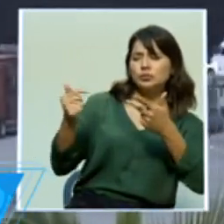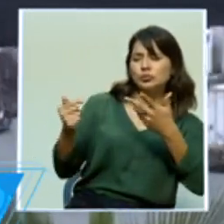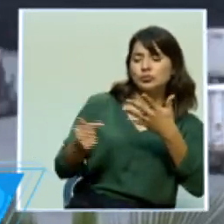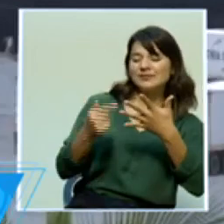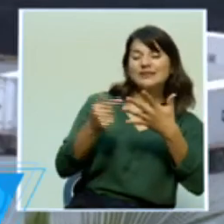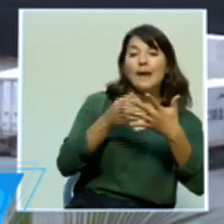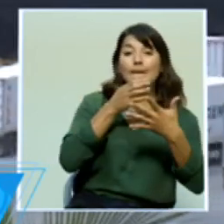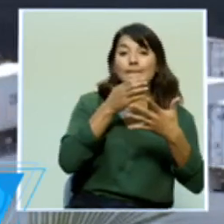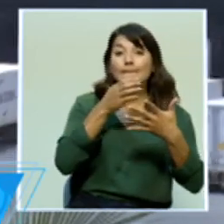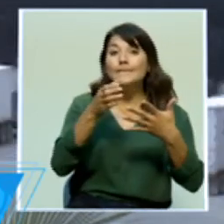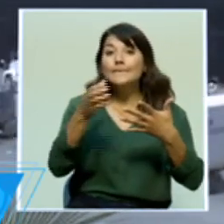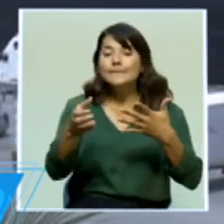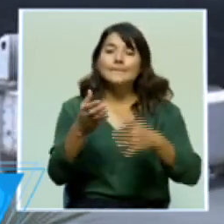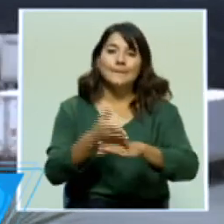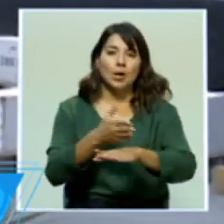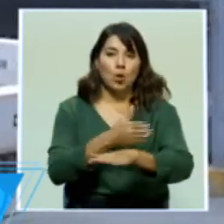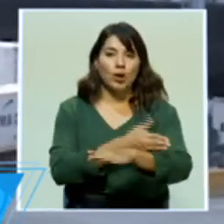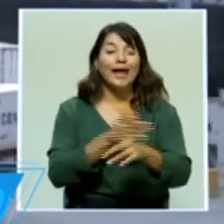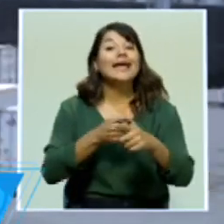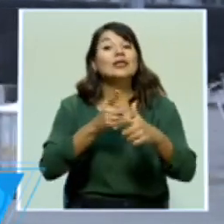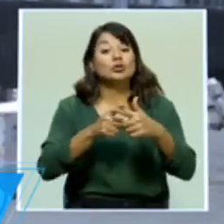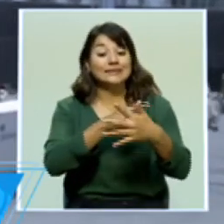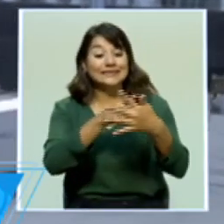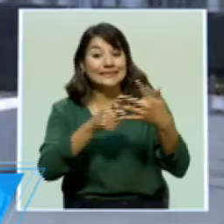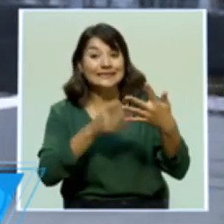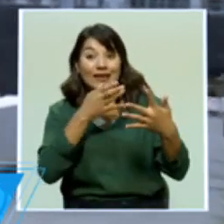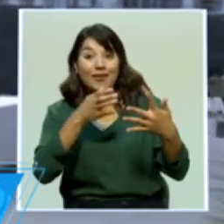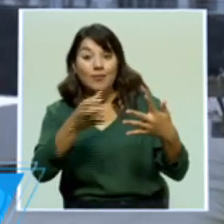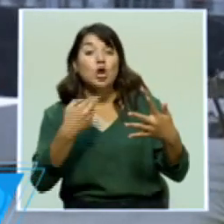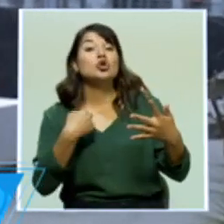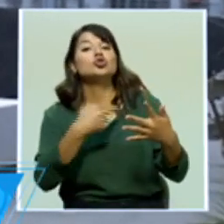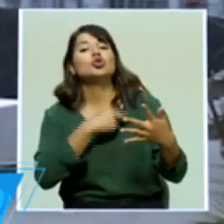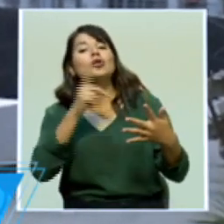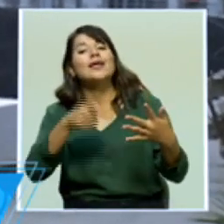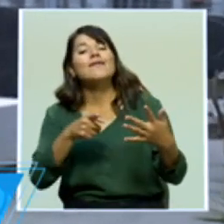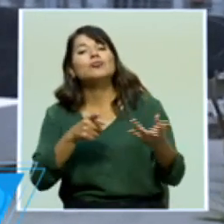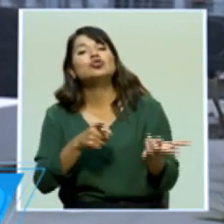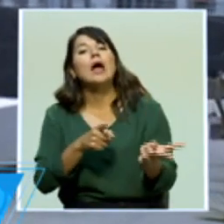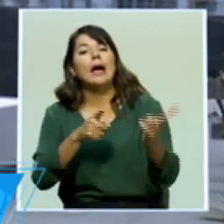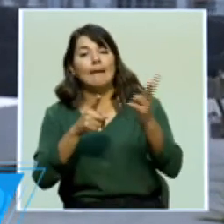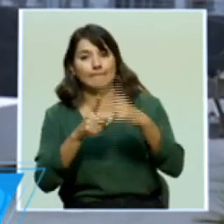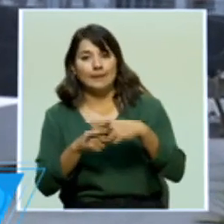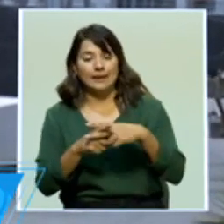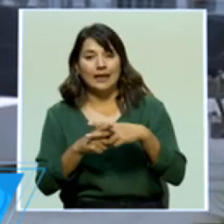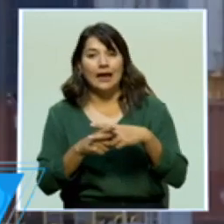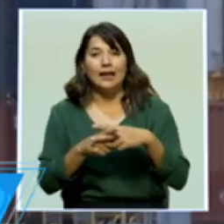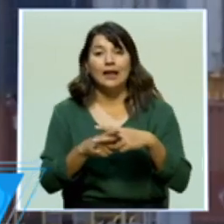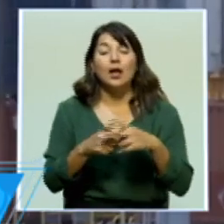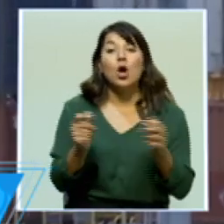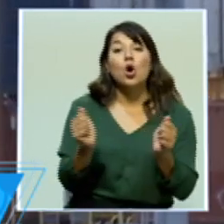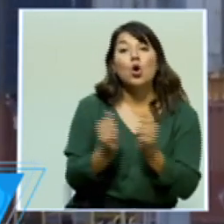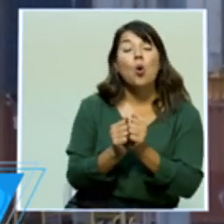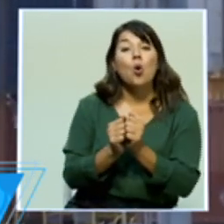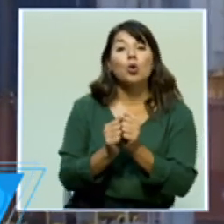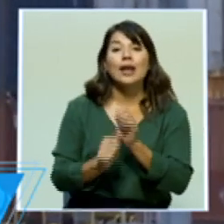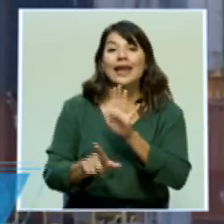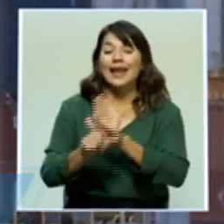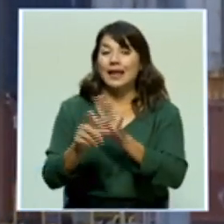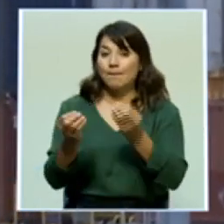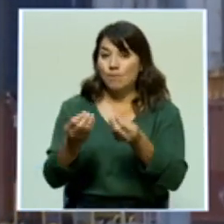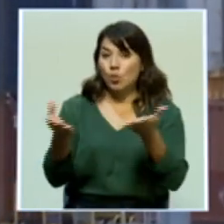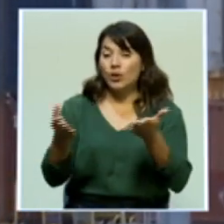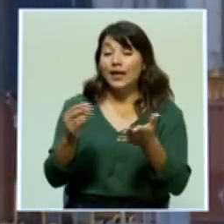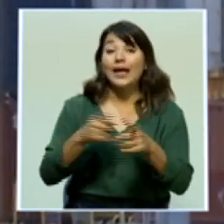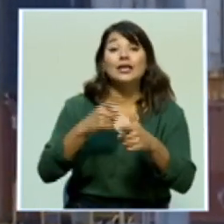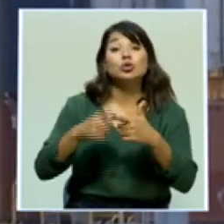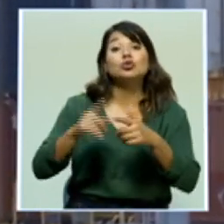implementar una serie de medidas en políticas públicas que son realmente a través de toda la institucionalidad costavicense, que nos va a